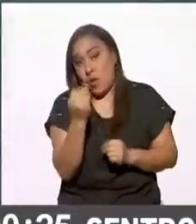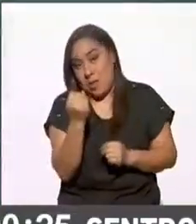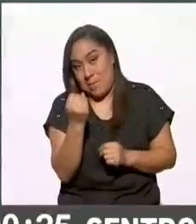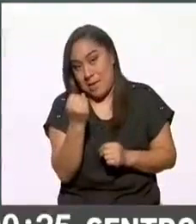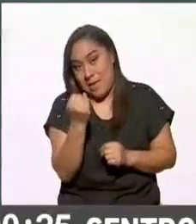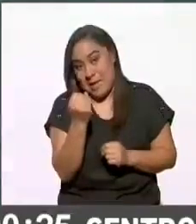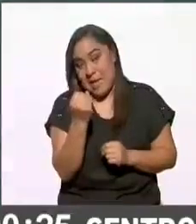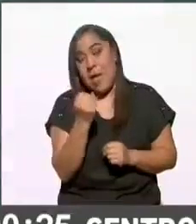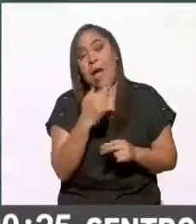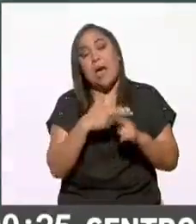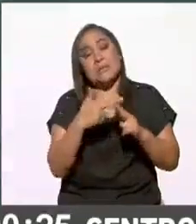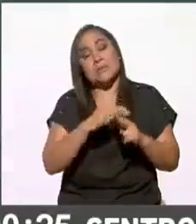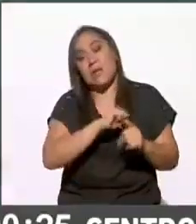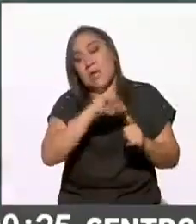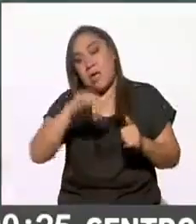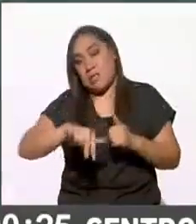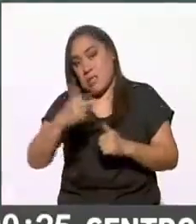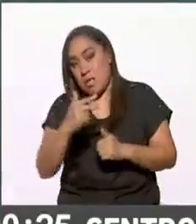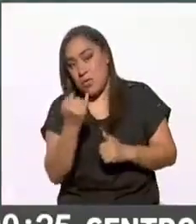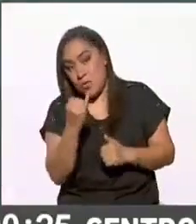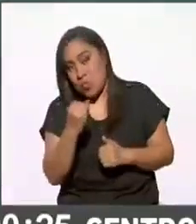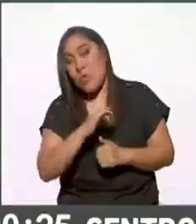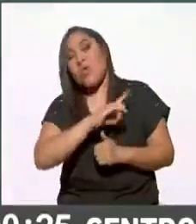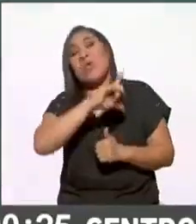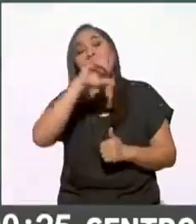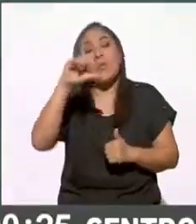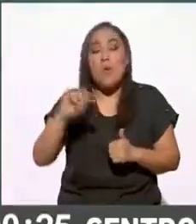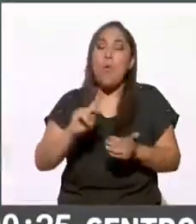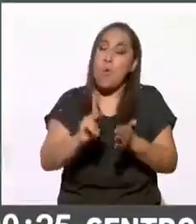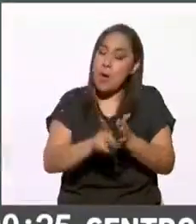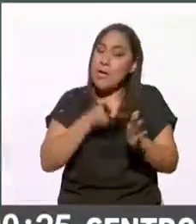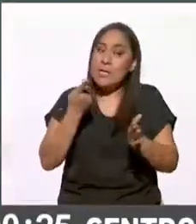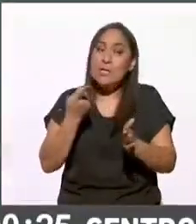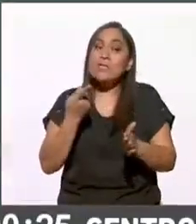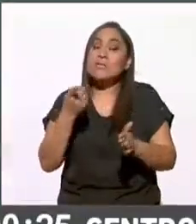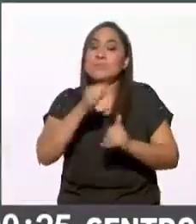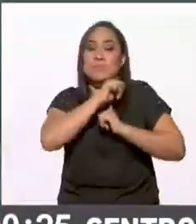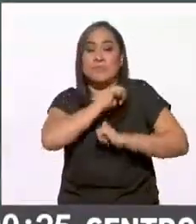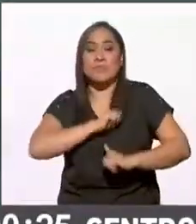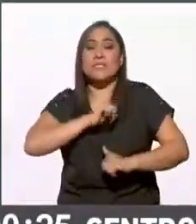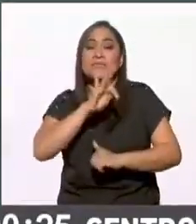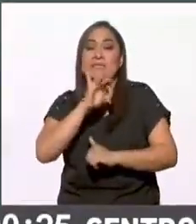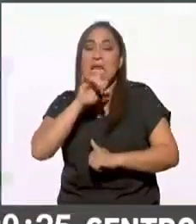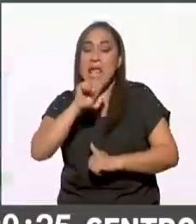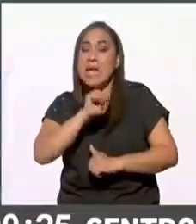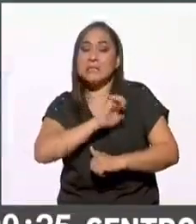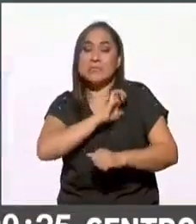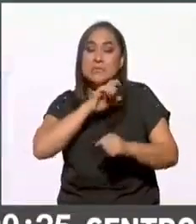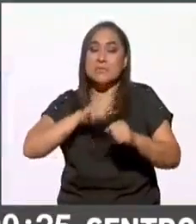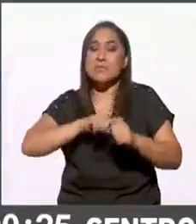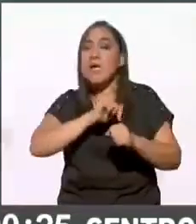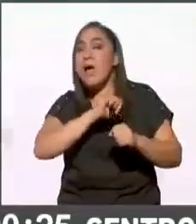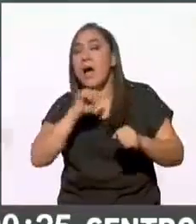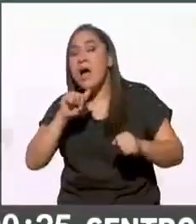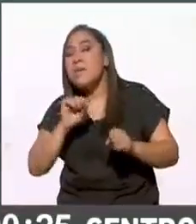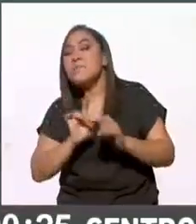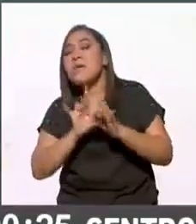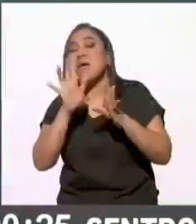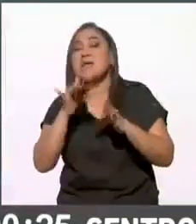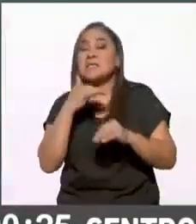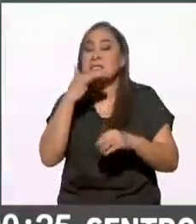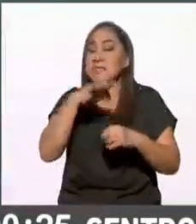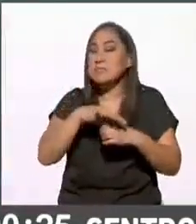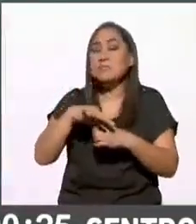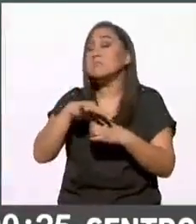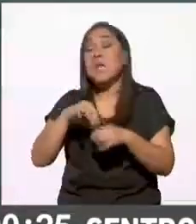día 13 y de ahí también habrá un gran trabajo que realizará la fiscalía especializada en materia de delitos electorales así es que el trabajo